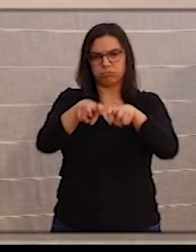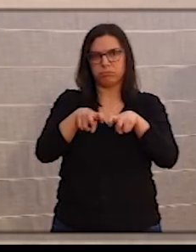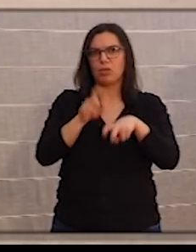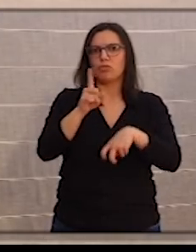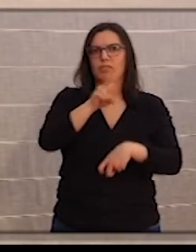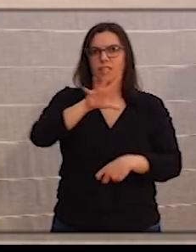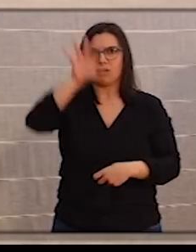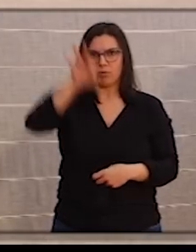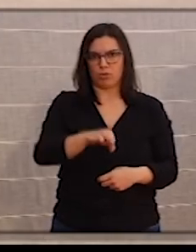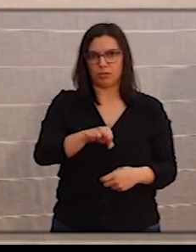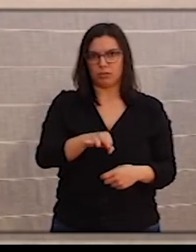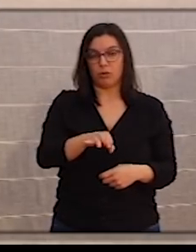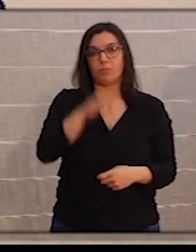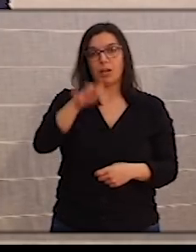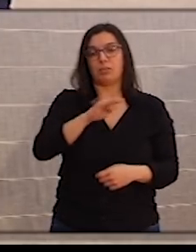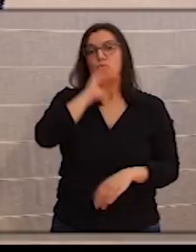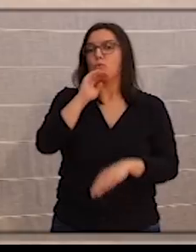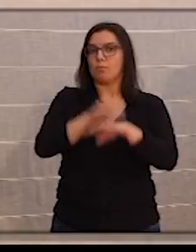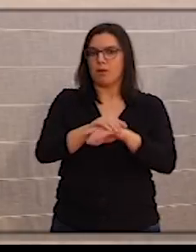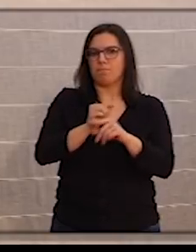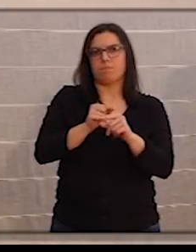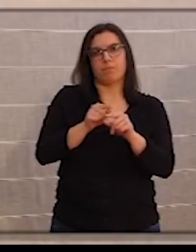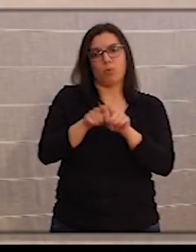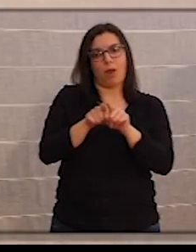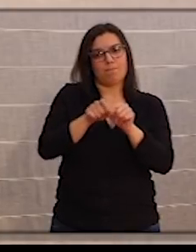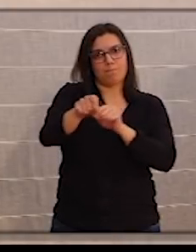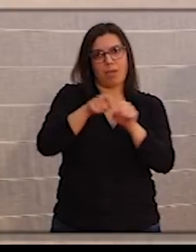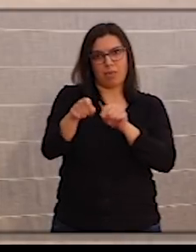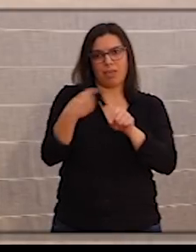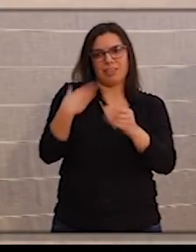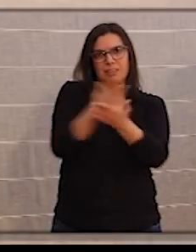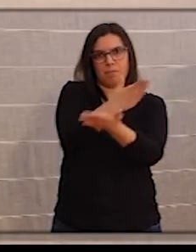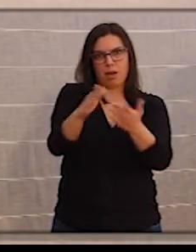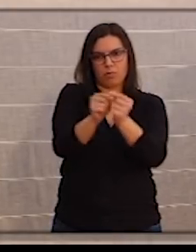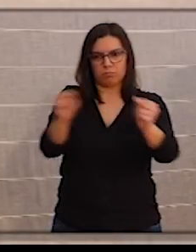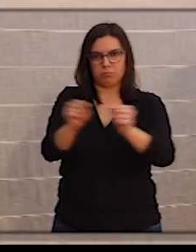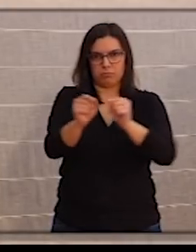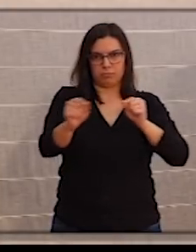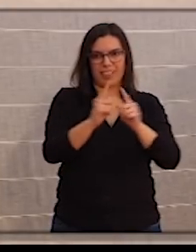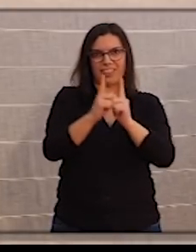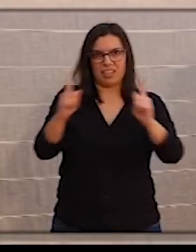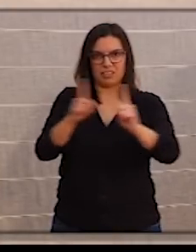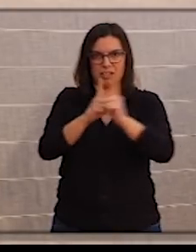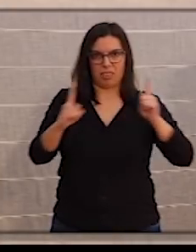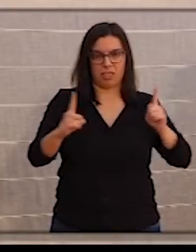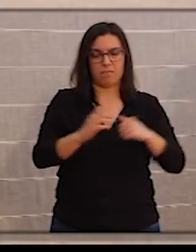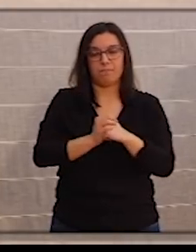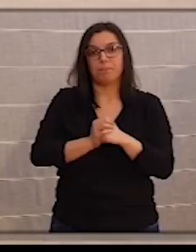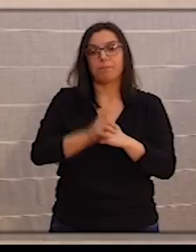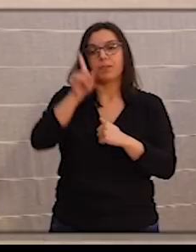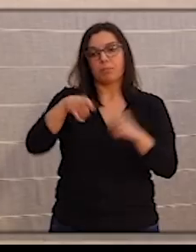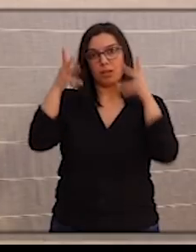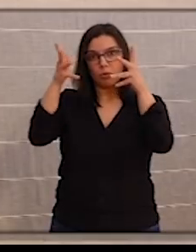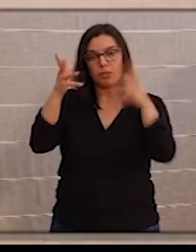cumpliendo las medidas establecidas para la separación entre viajeros. Vamos a recomendar a los